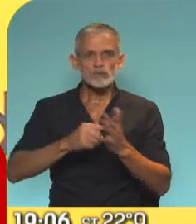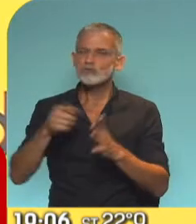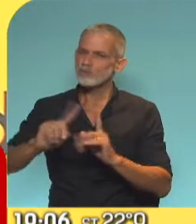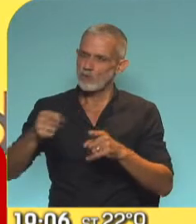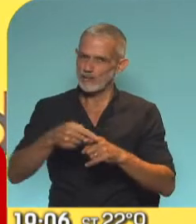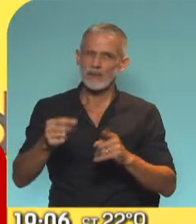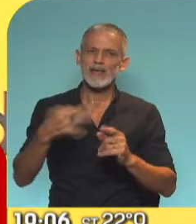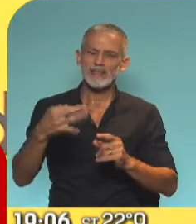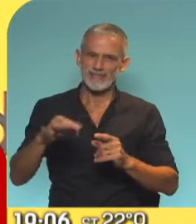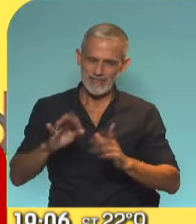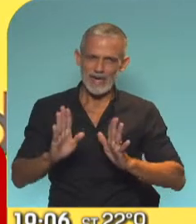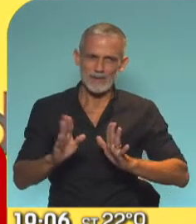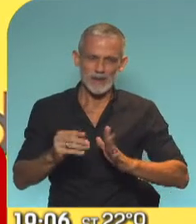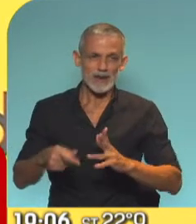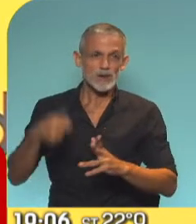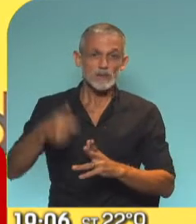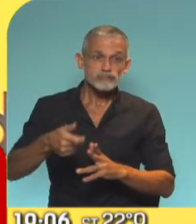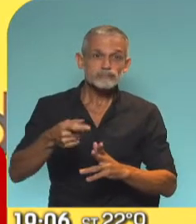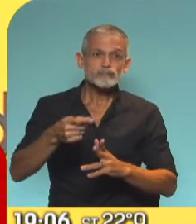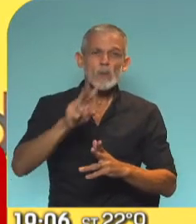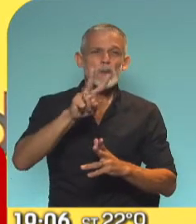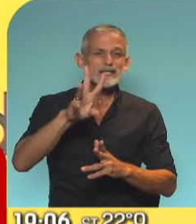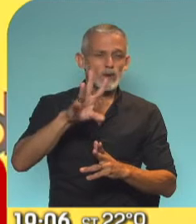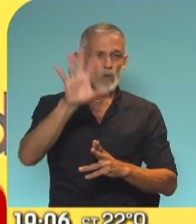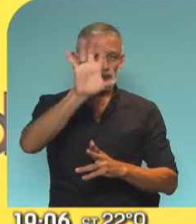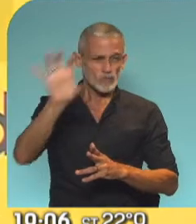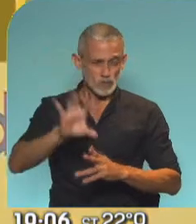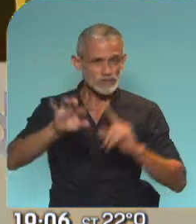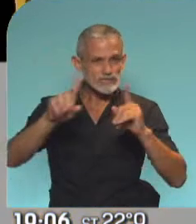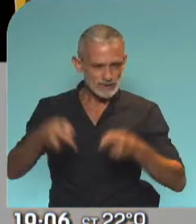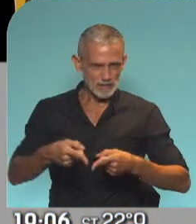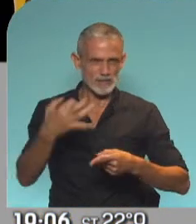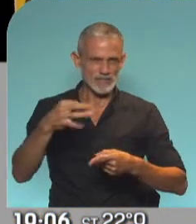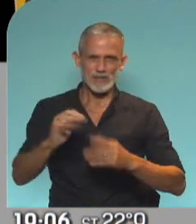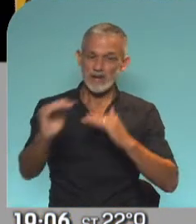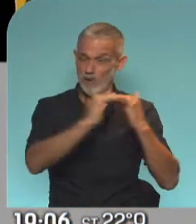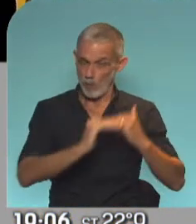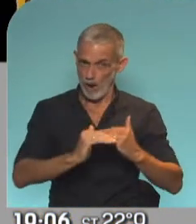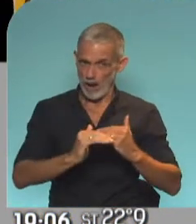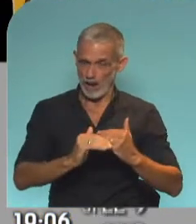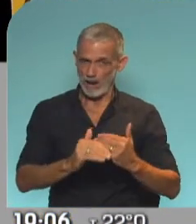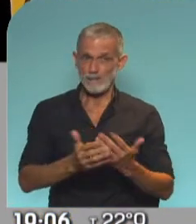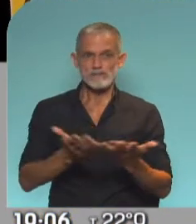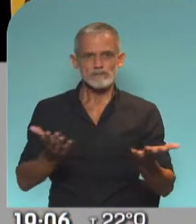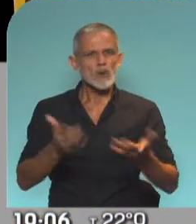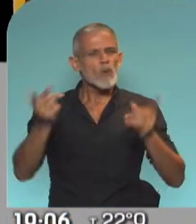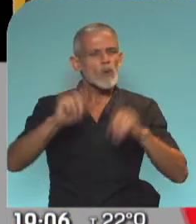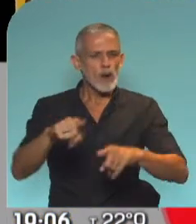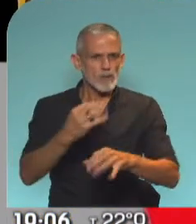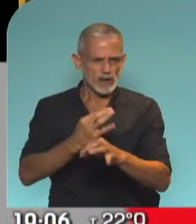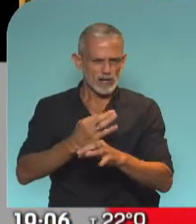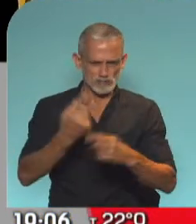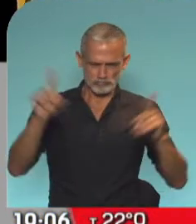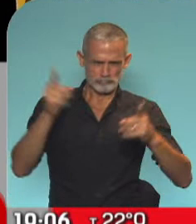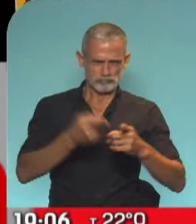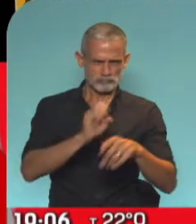que ellos sean acompañados por las 24 jurisdicciones educativas. Bueno, es insólito, ¿no? El retorno a clases en un